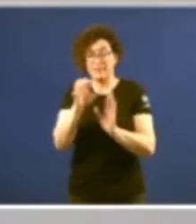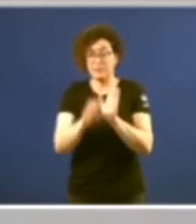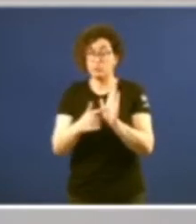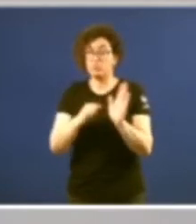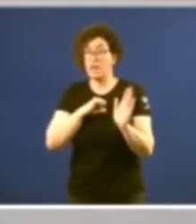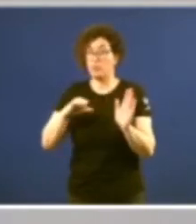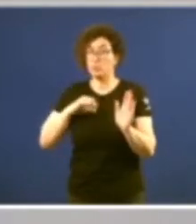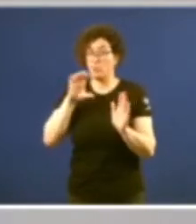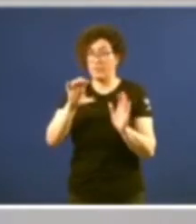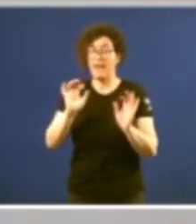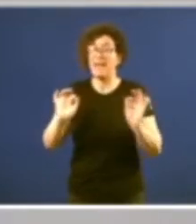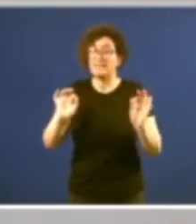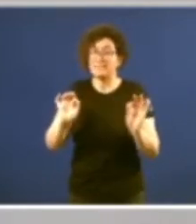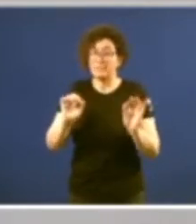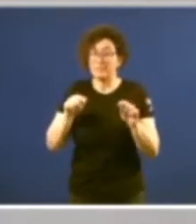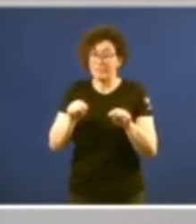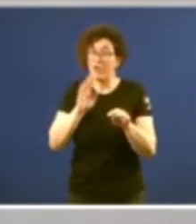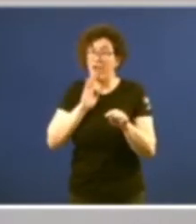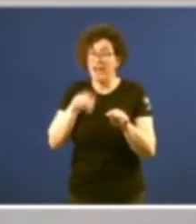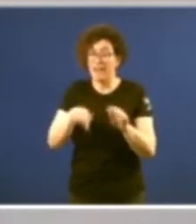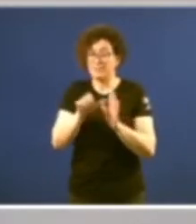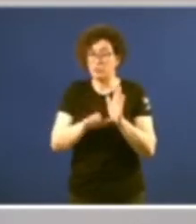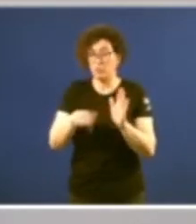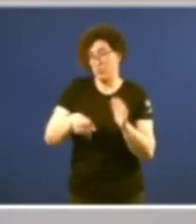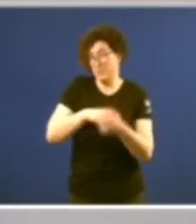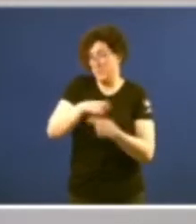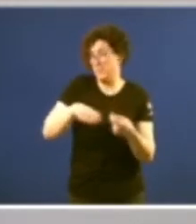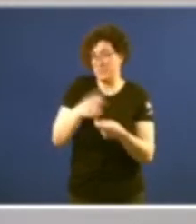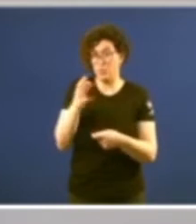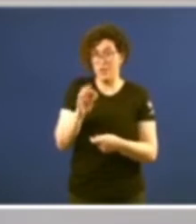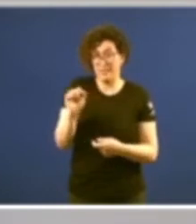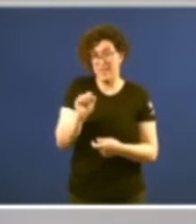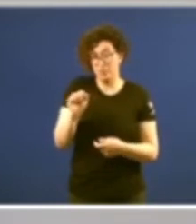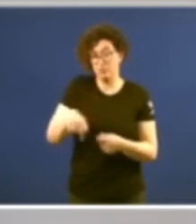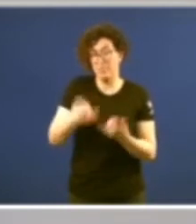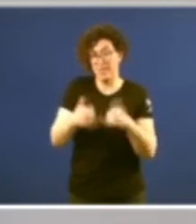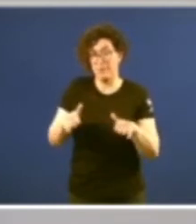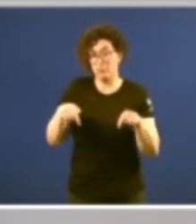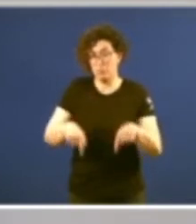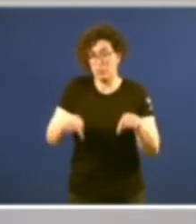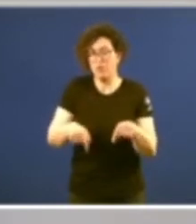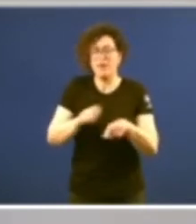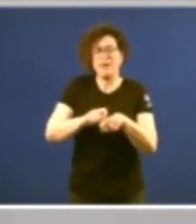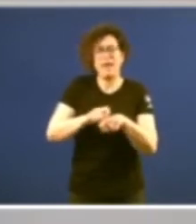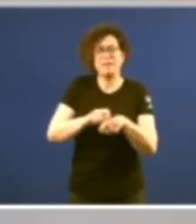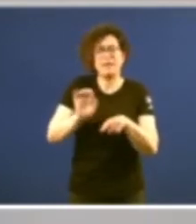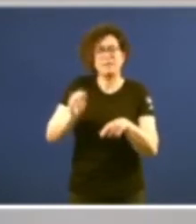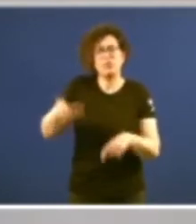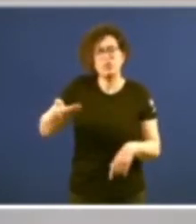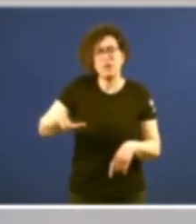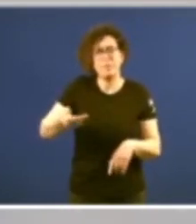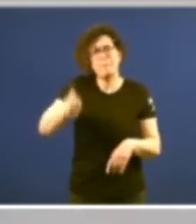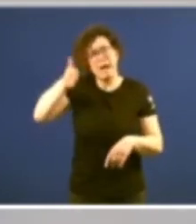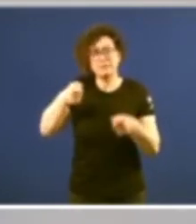Autonomía e, especificamente, a este Estatuto, cuyo 40 aniversario estamos celebrando hoxe, do carácter, fundamentalmente, de